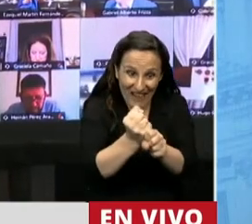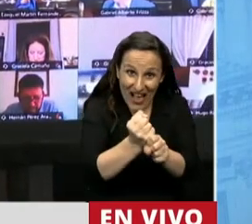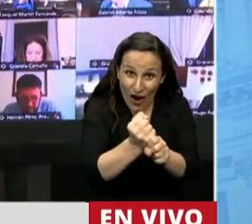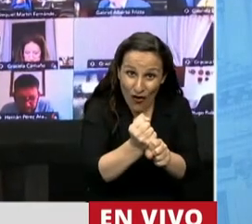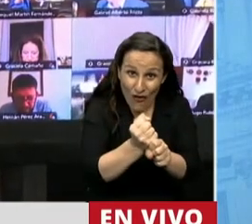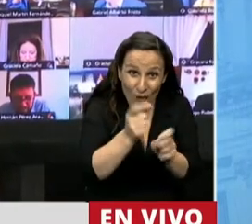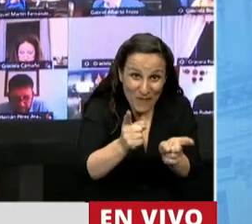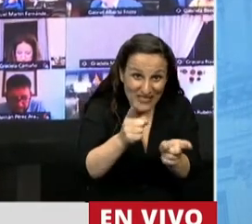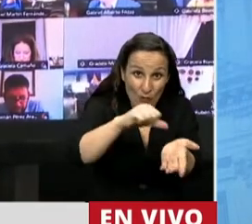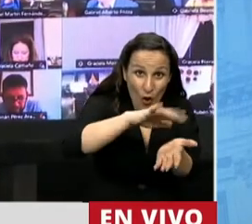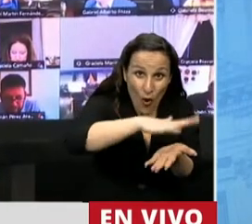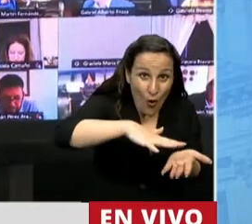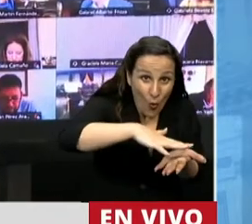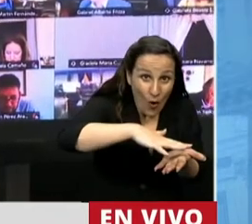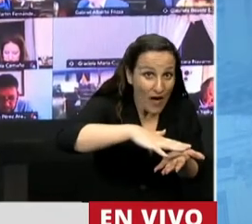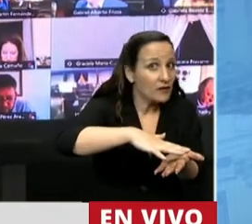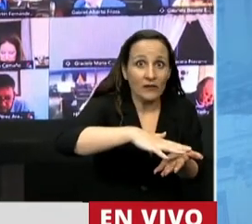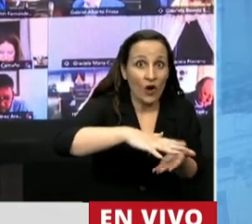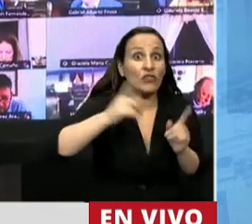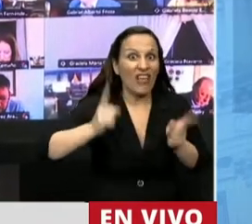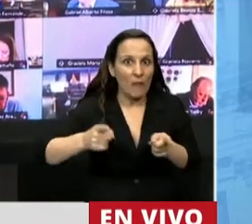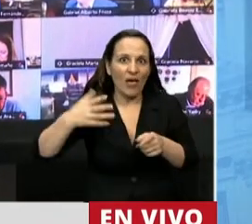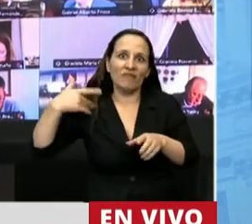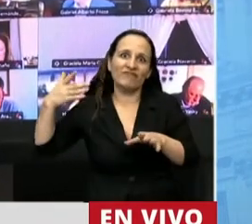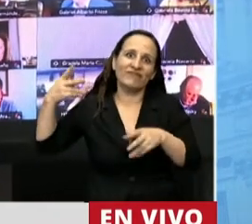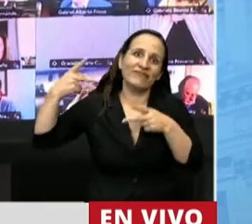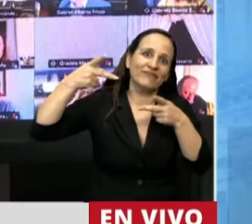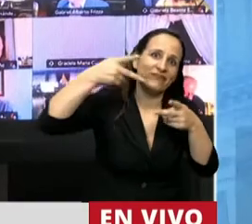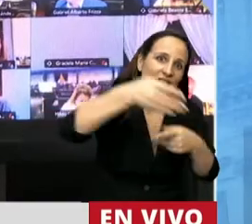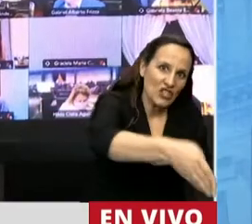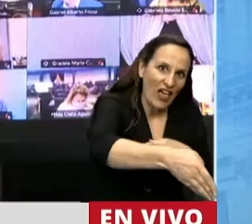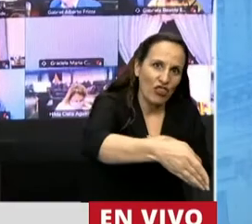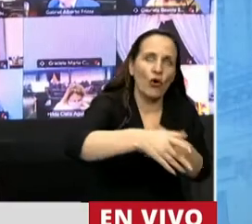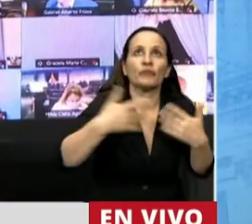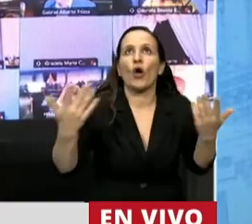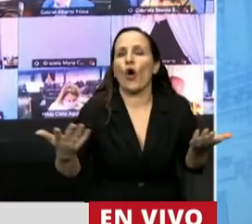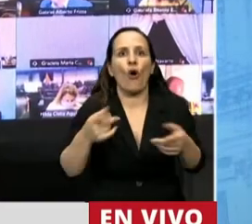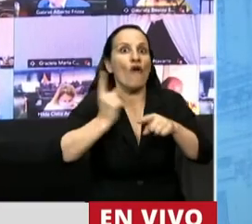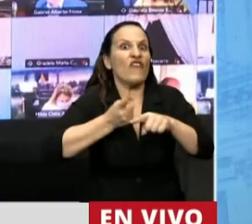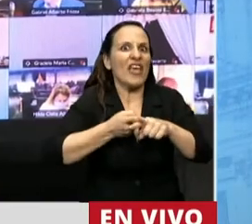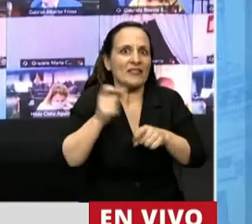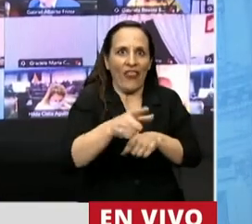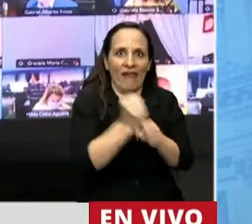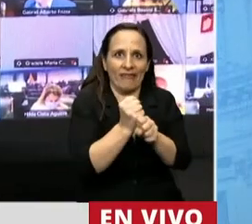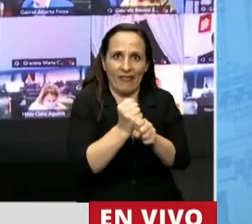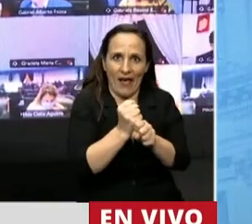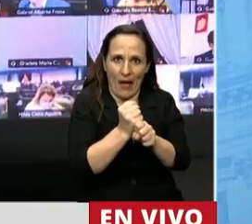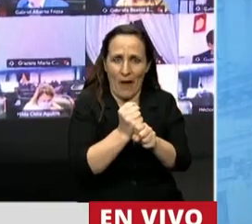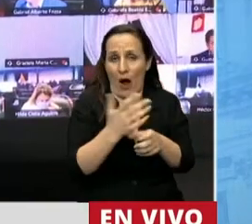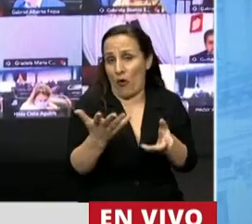sino también en los trayectos del trabajo al hogar o en las fiestas que puedan realizar las distintas